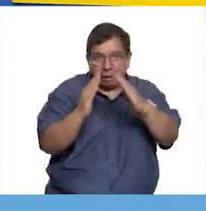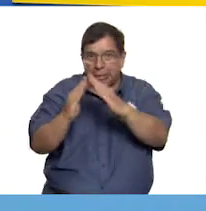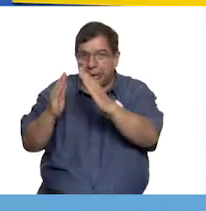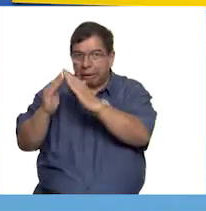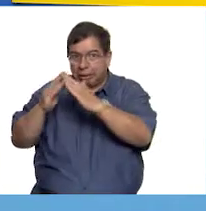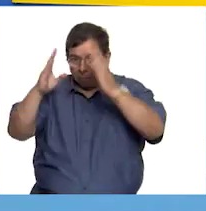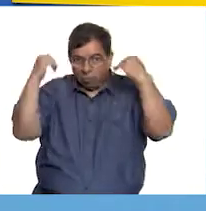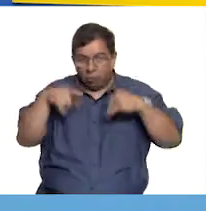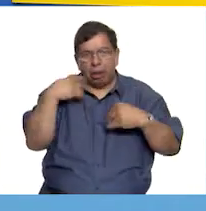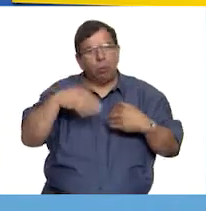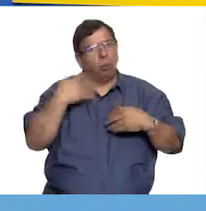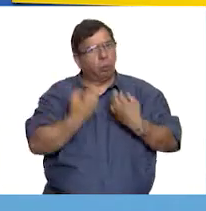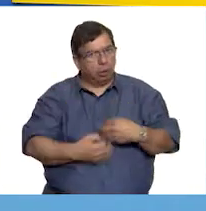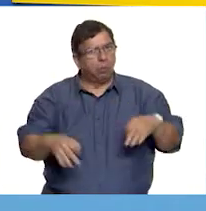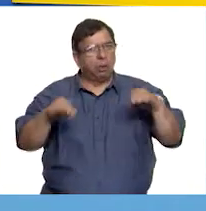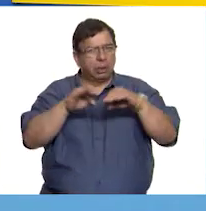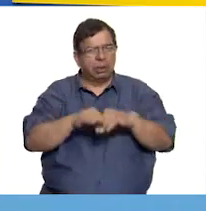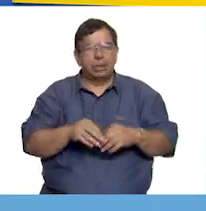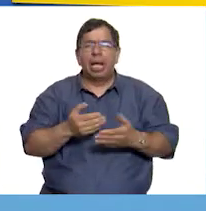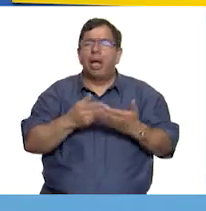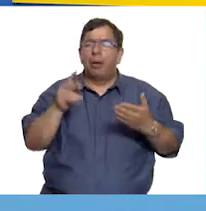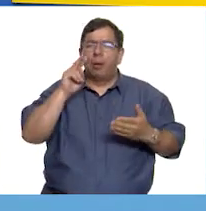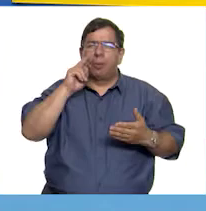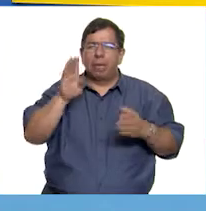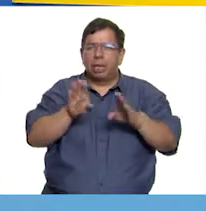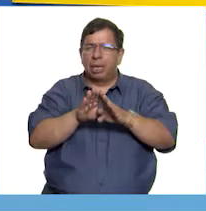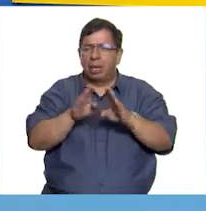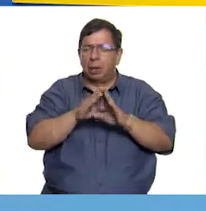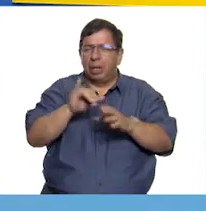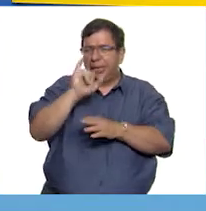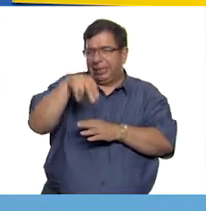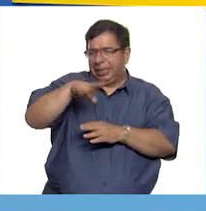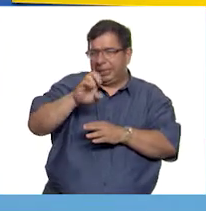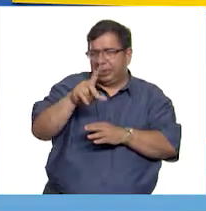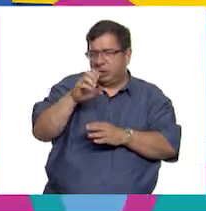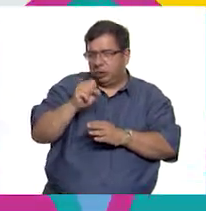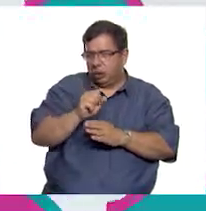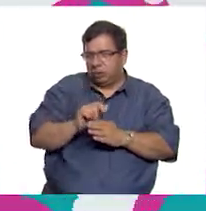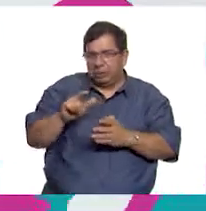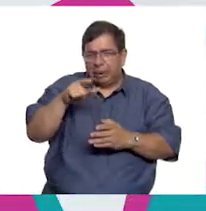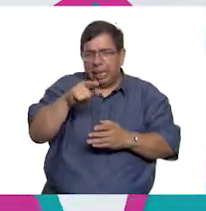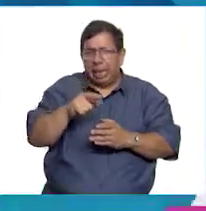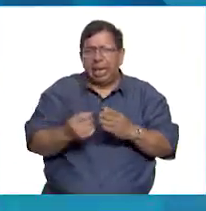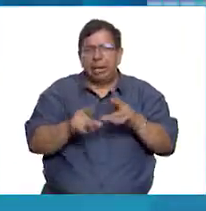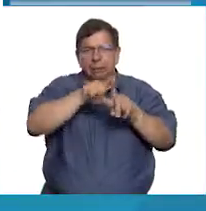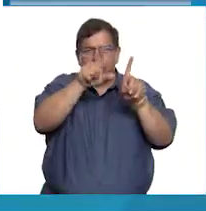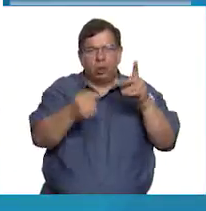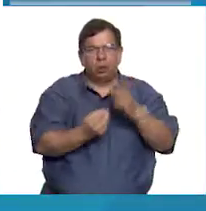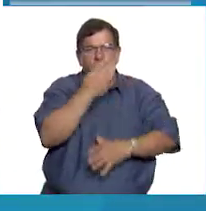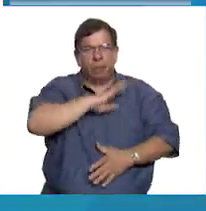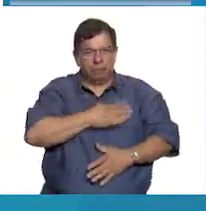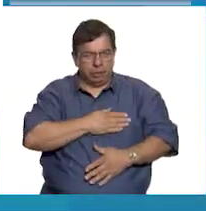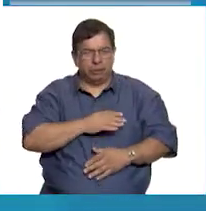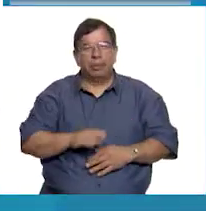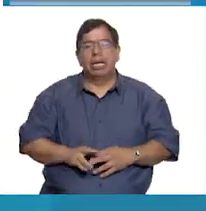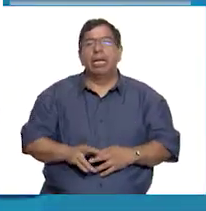tanto, quiero que conozcamos un poco sobre la Inquisición en la Nueva España. Recuerden tener a la mano su libro de texto en